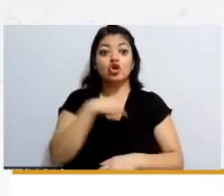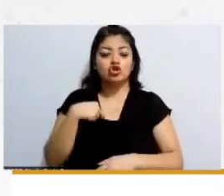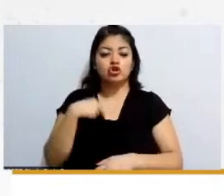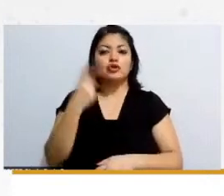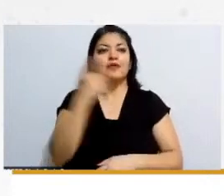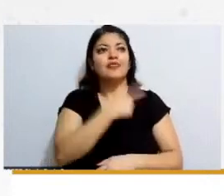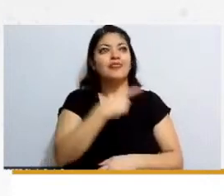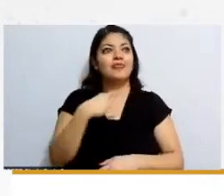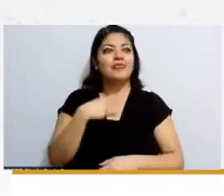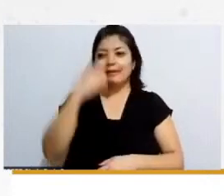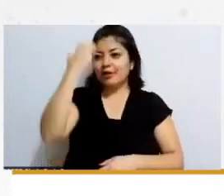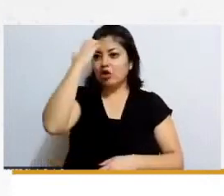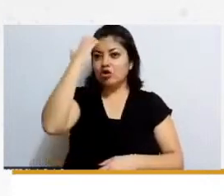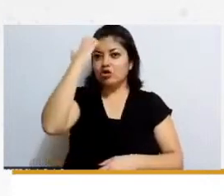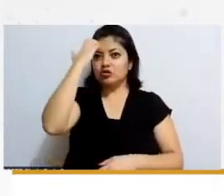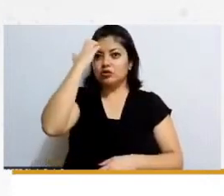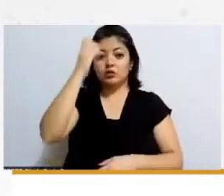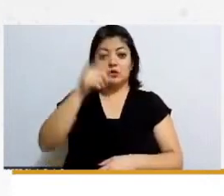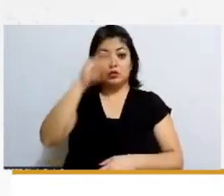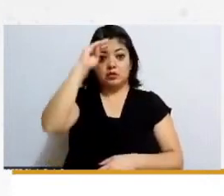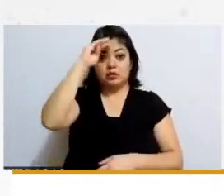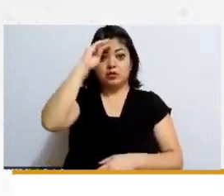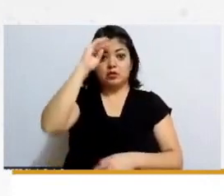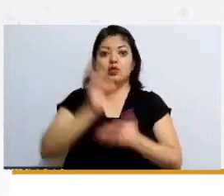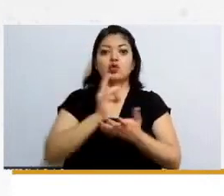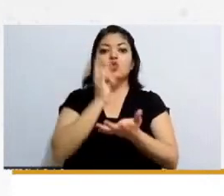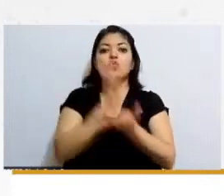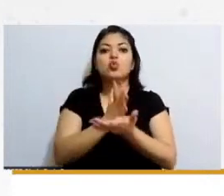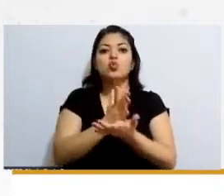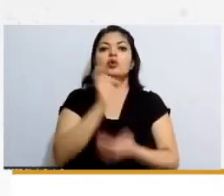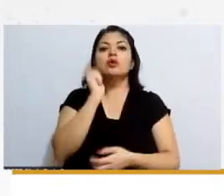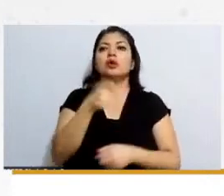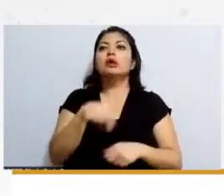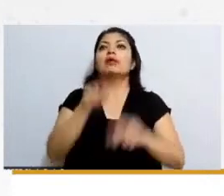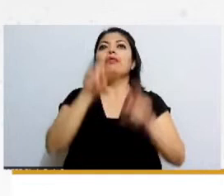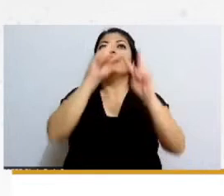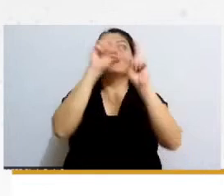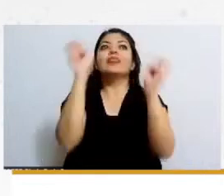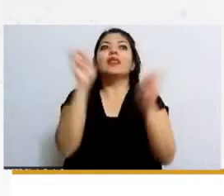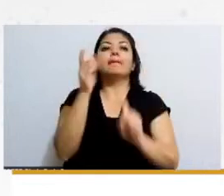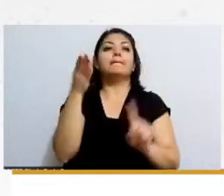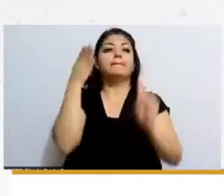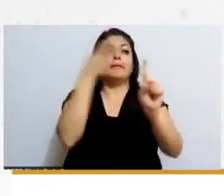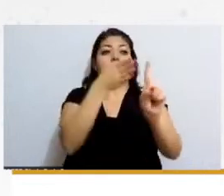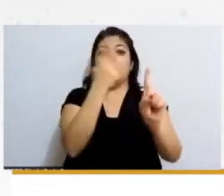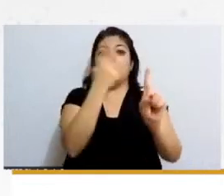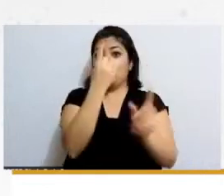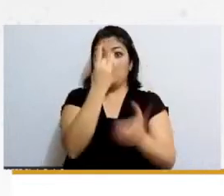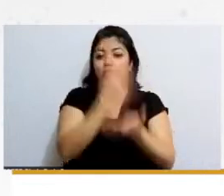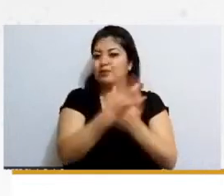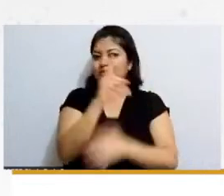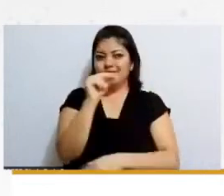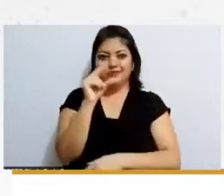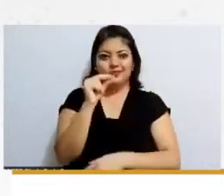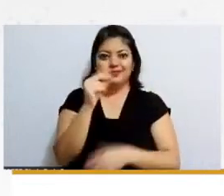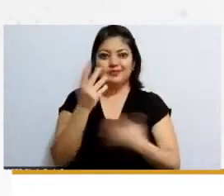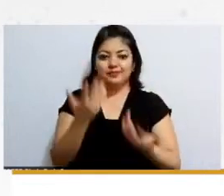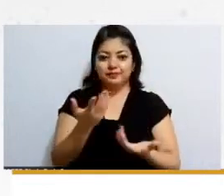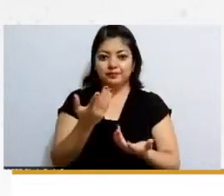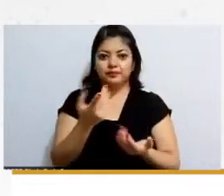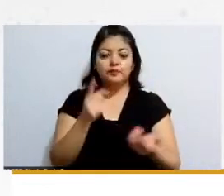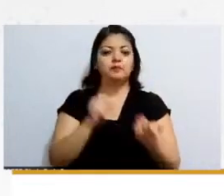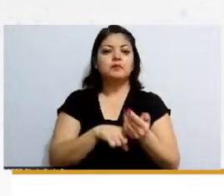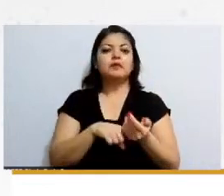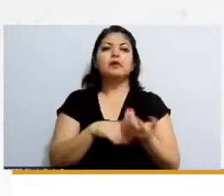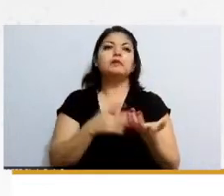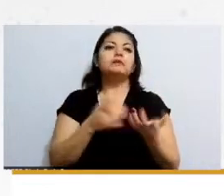que no solamente nos tenemos que basar a un tema en específico sino que para una situación en